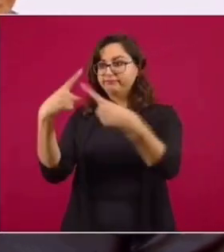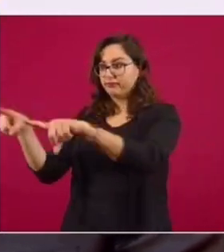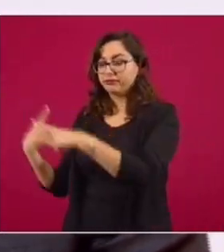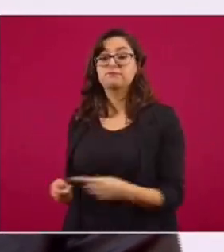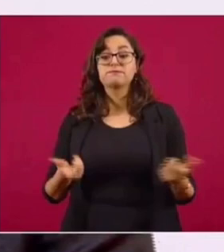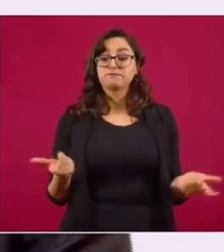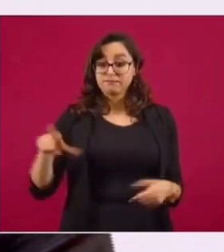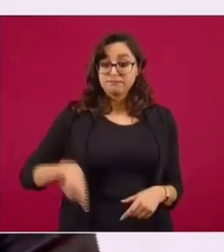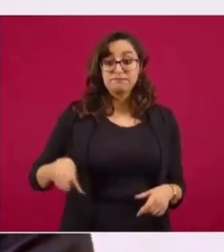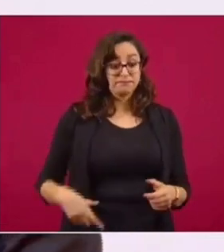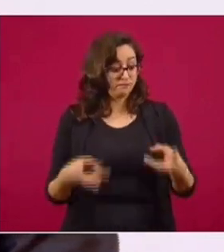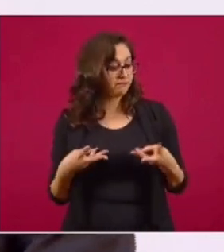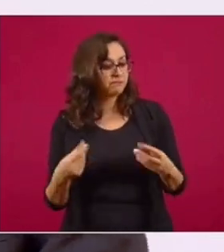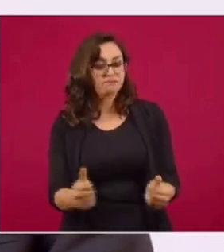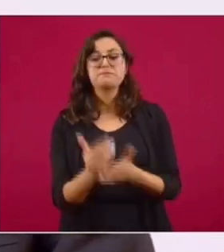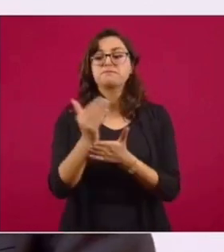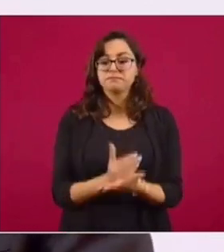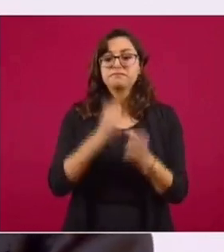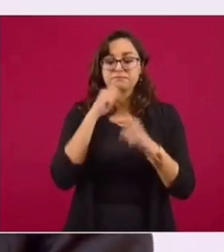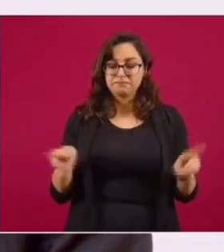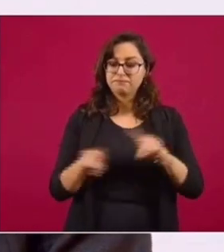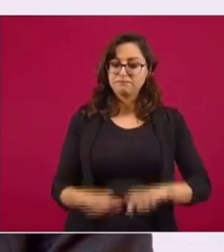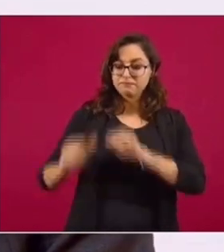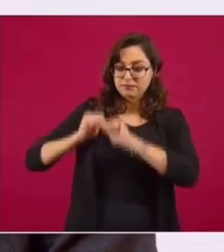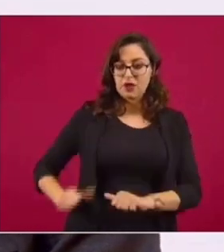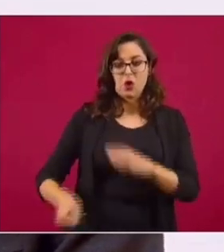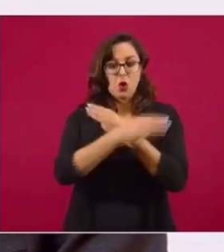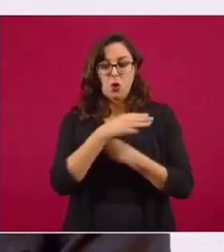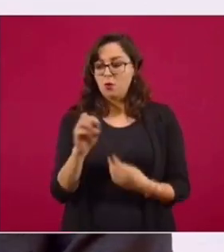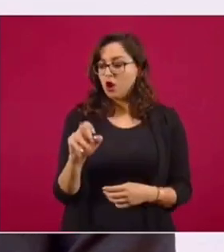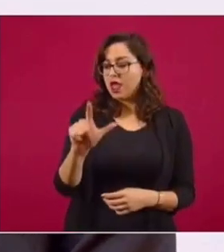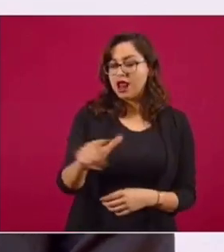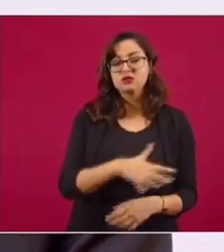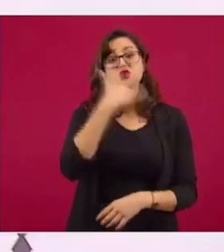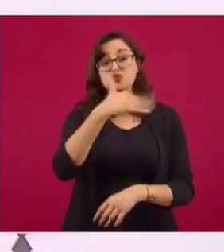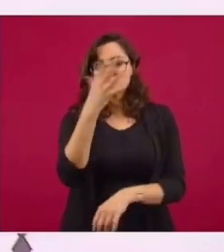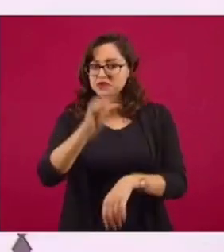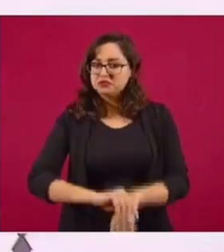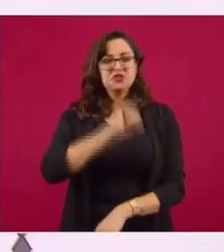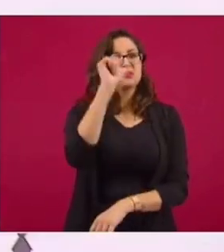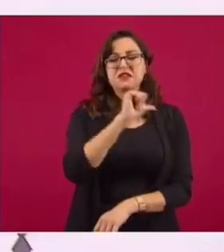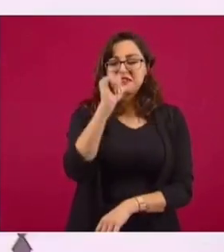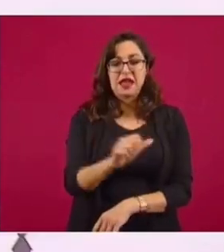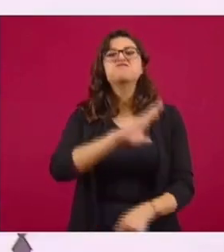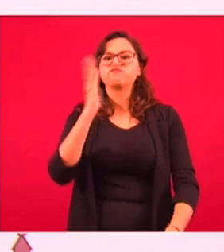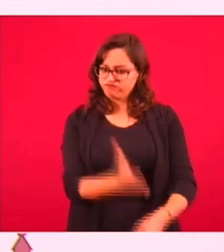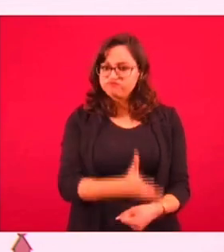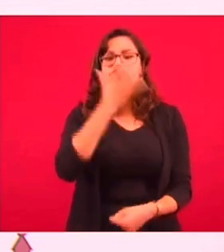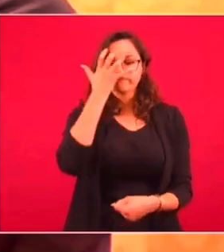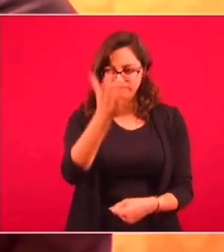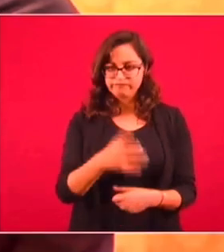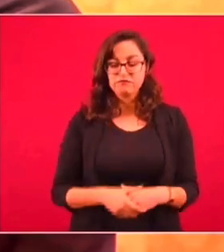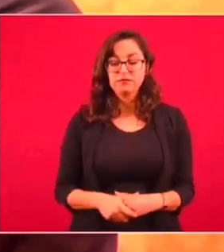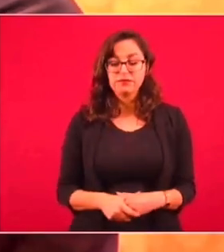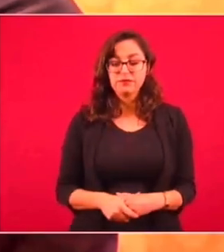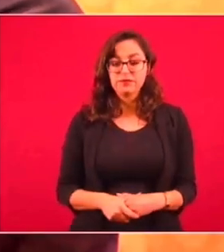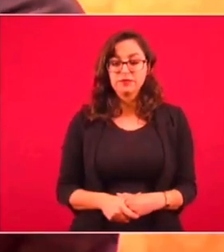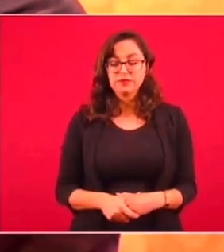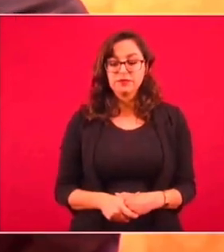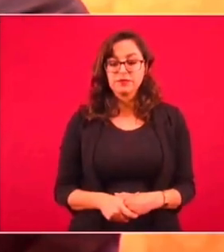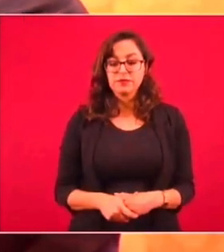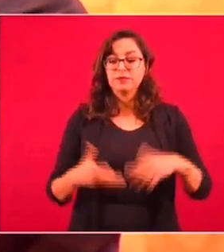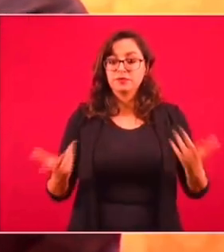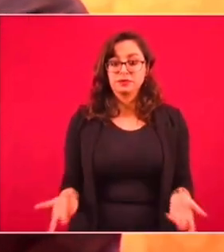Se gobierna también con autoridad moral. No se tolera la corrupción ni se permite la impunidad. En la práctica